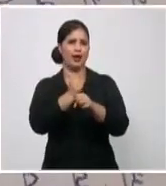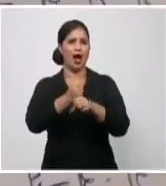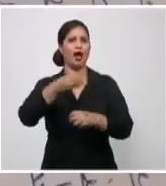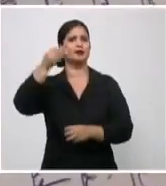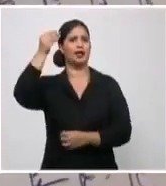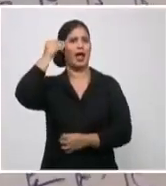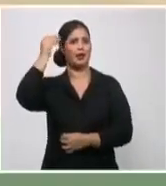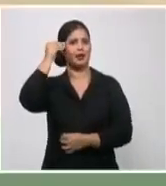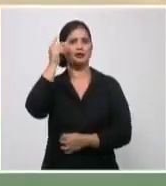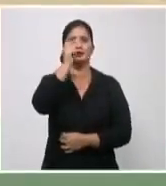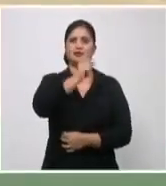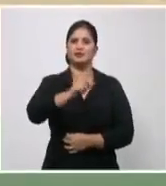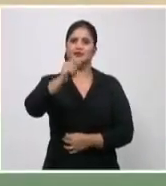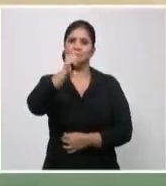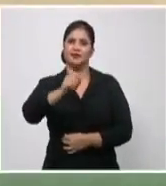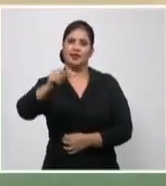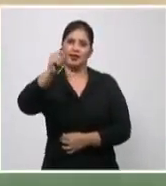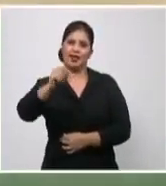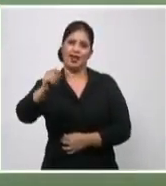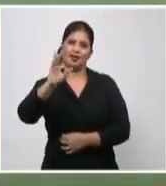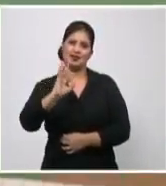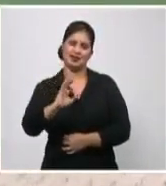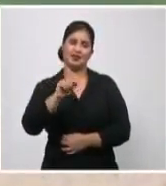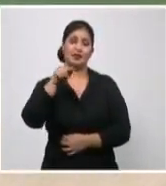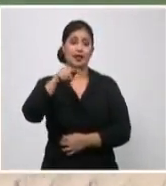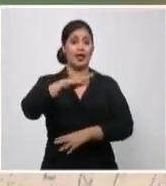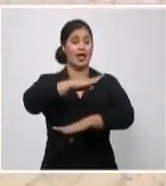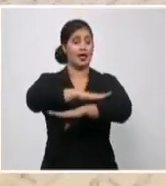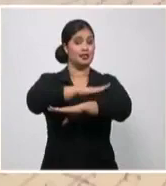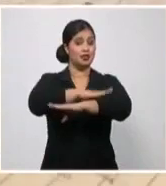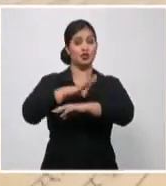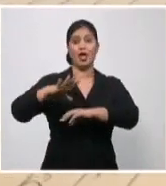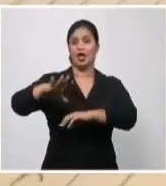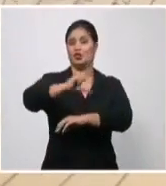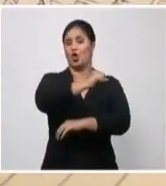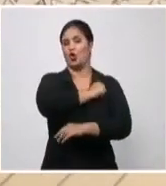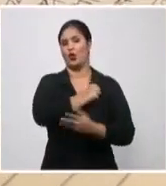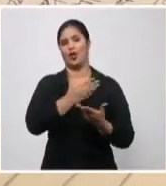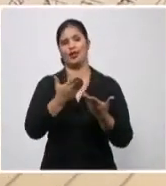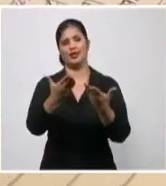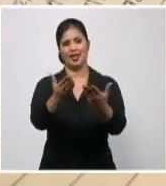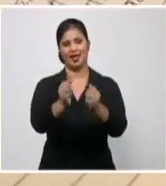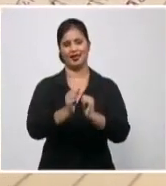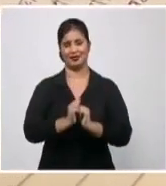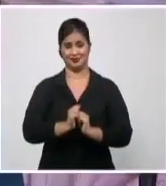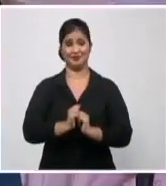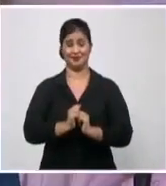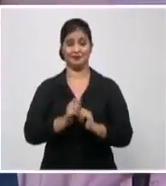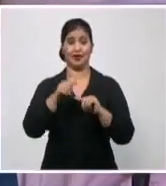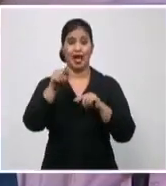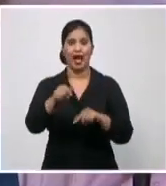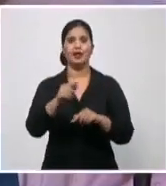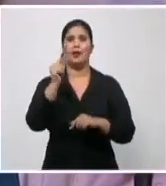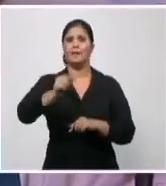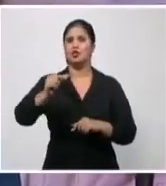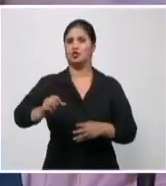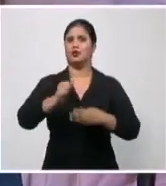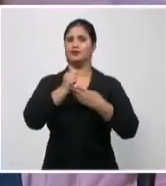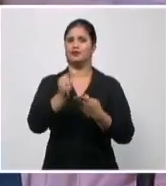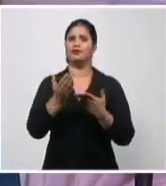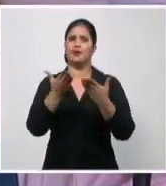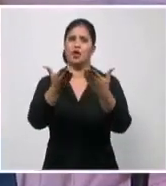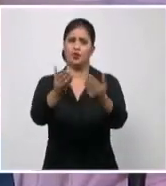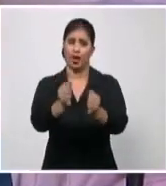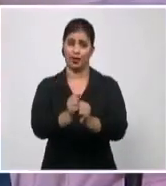La recepcionista de la Escuela Valle Grande es muy querida en su colectivo. Quienes trabajaron a favor de su inserción sociolaboral